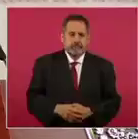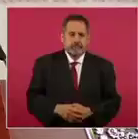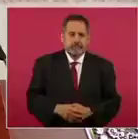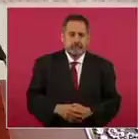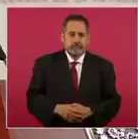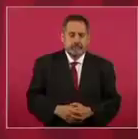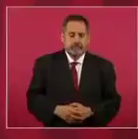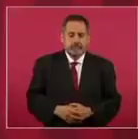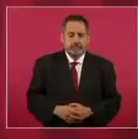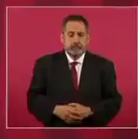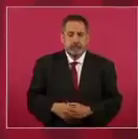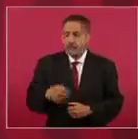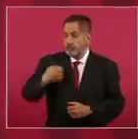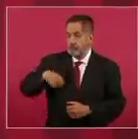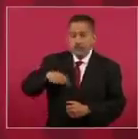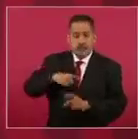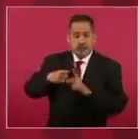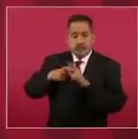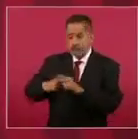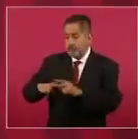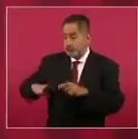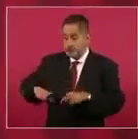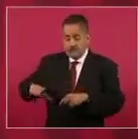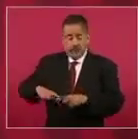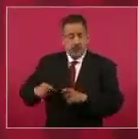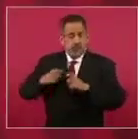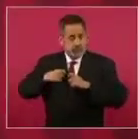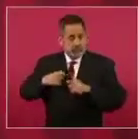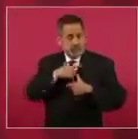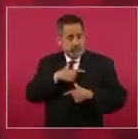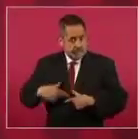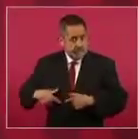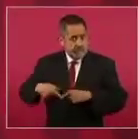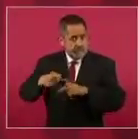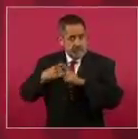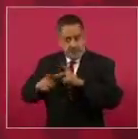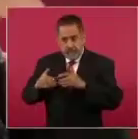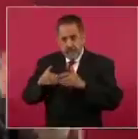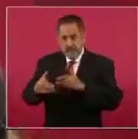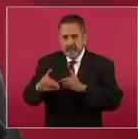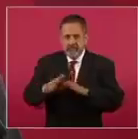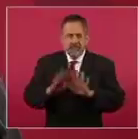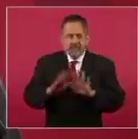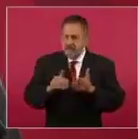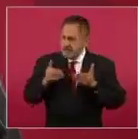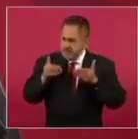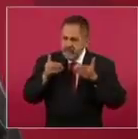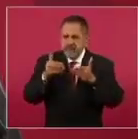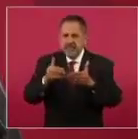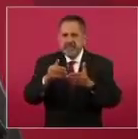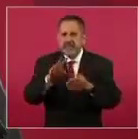Nosotros desde que entramos al gobierno dijimos, vamos a ir hacia adelante.